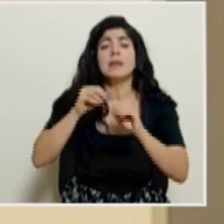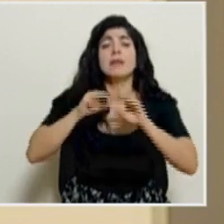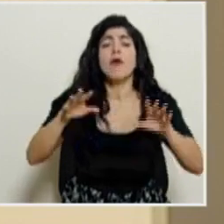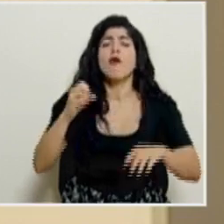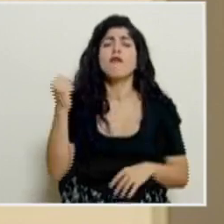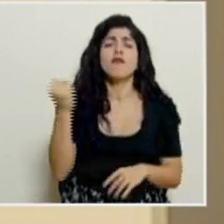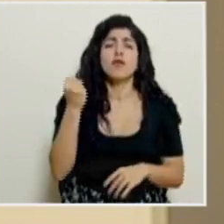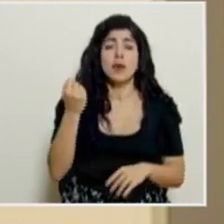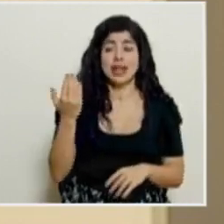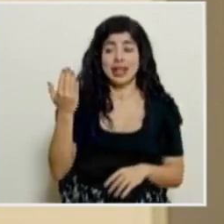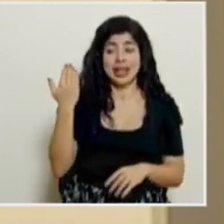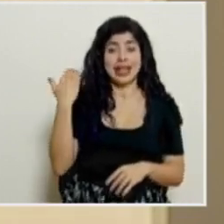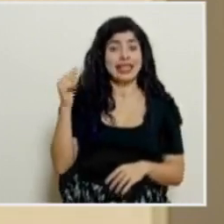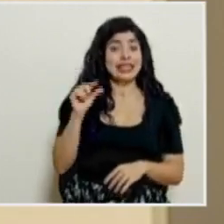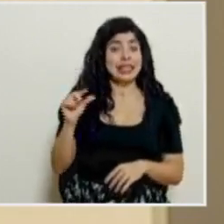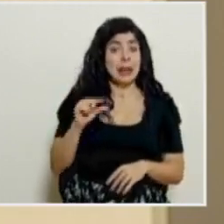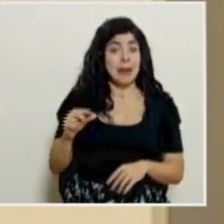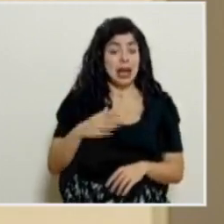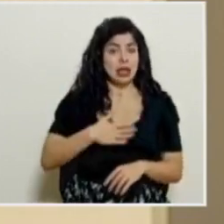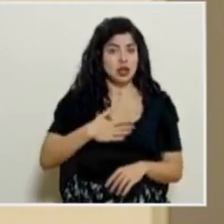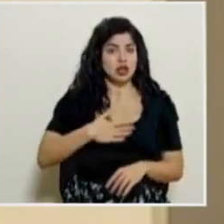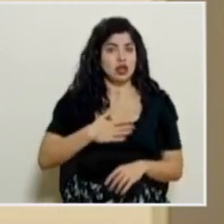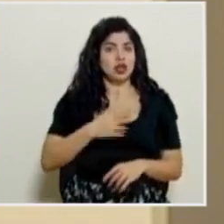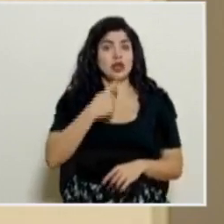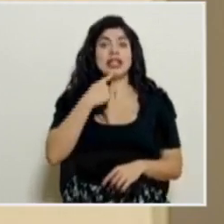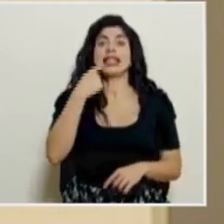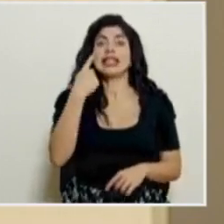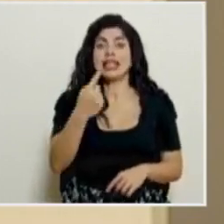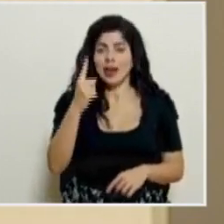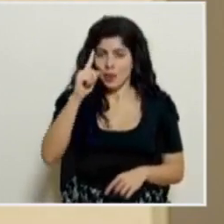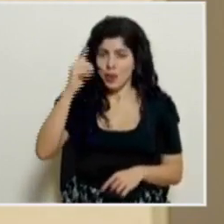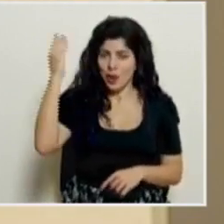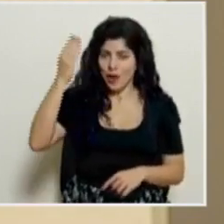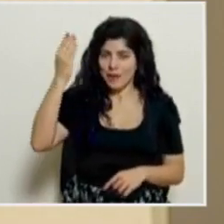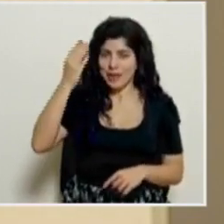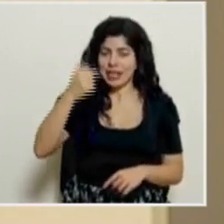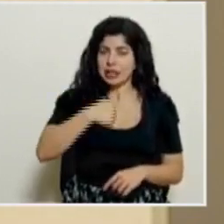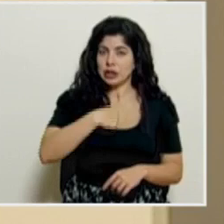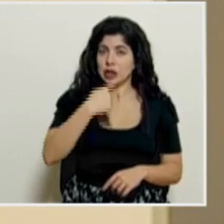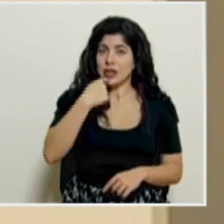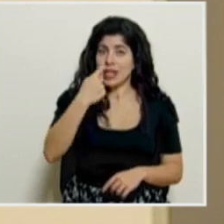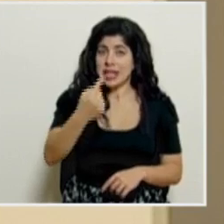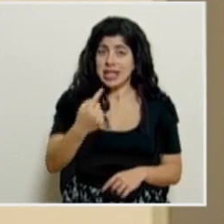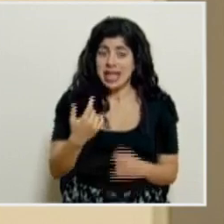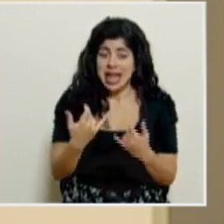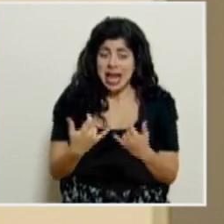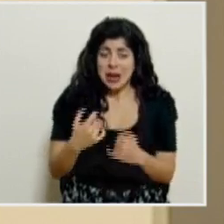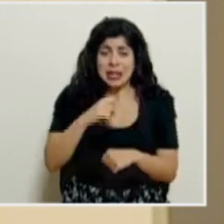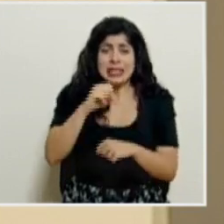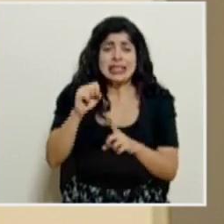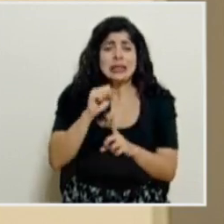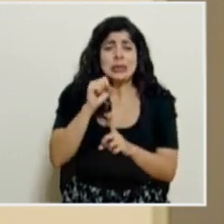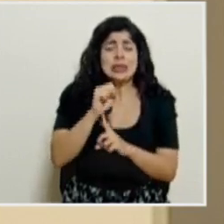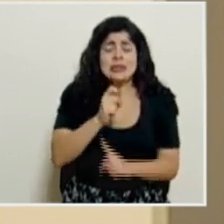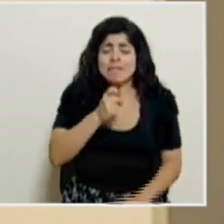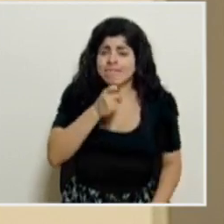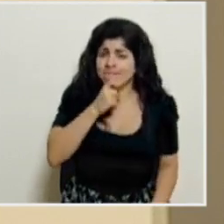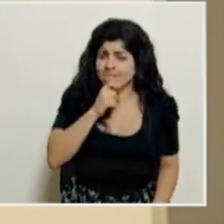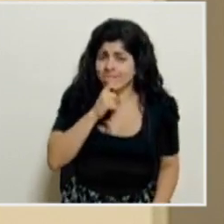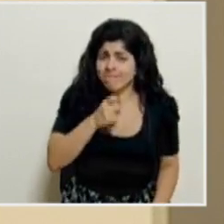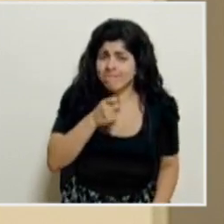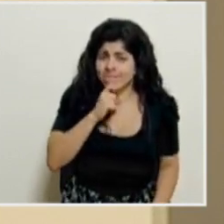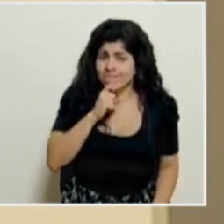muy fuerte. Hace algunas semanas yo manifesté en una de las conferencias de prensa que vivíamos momentos muy difíciles y